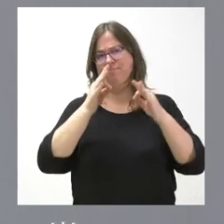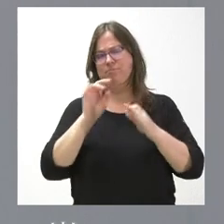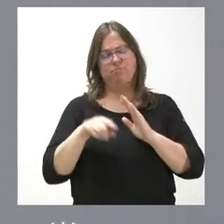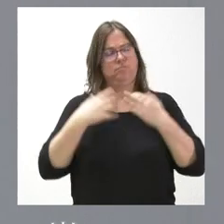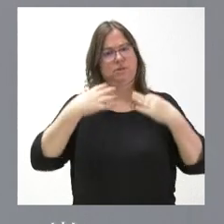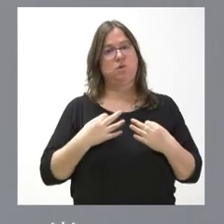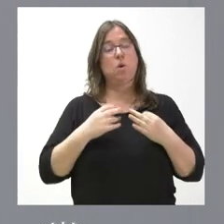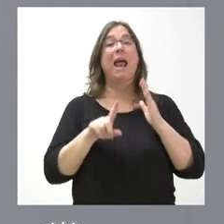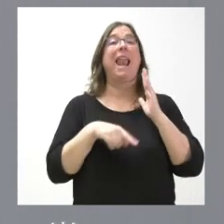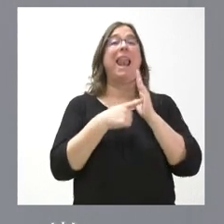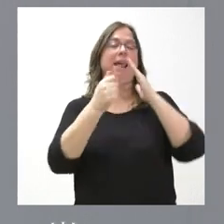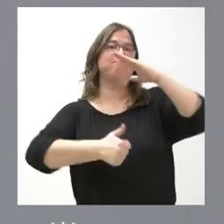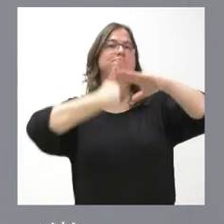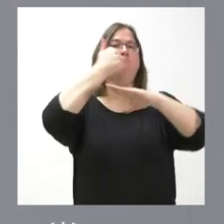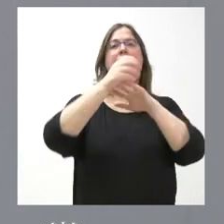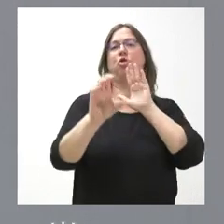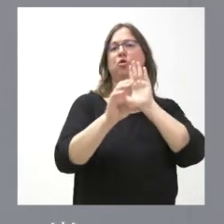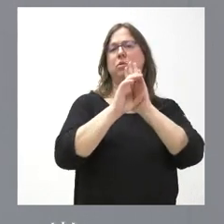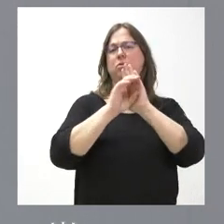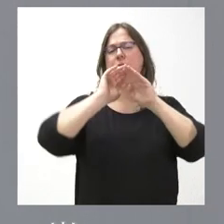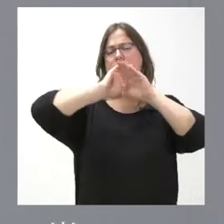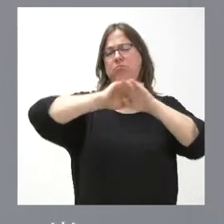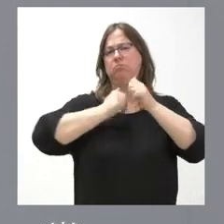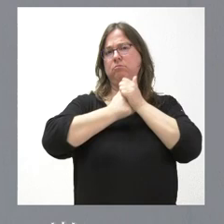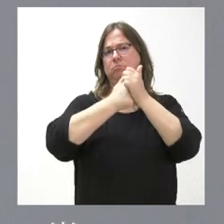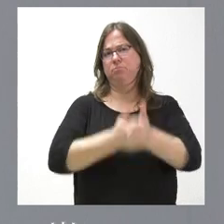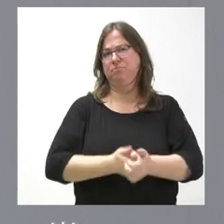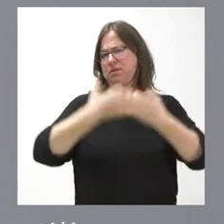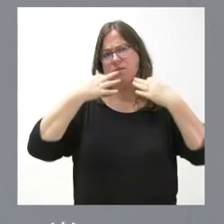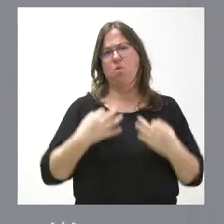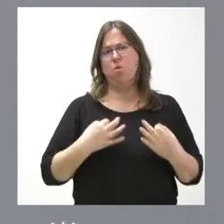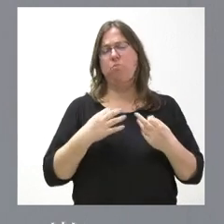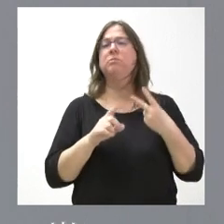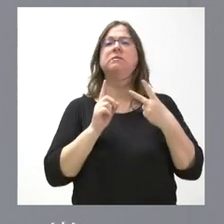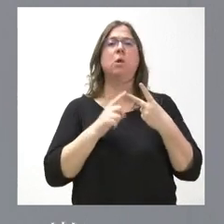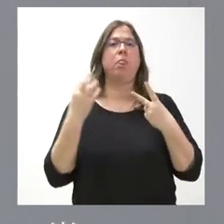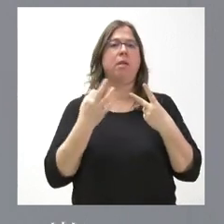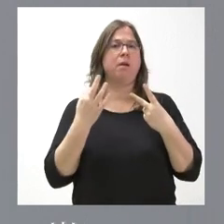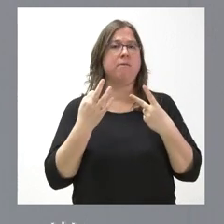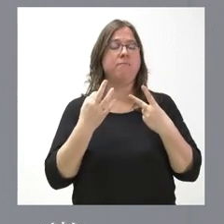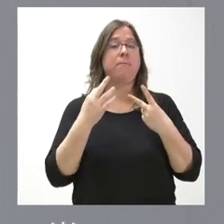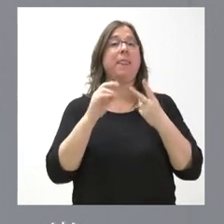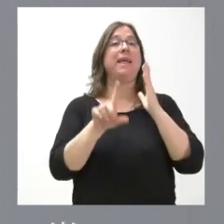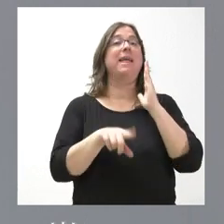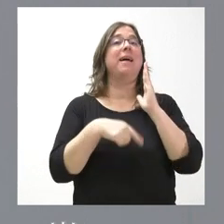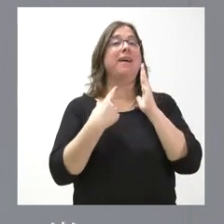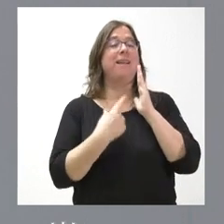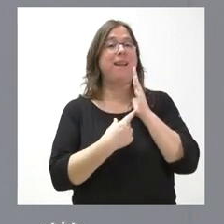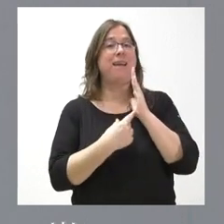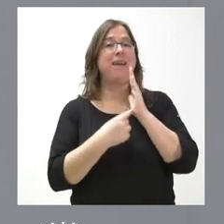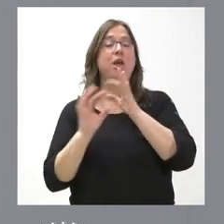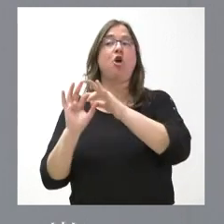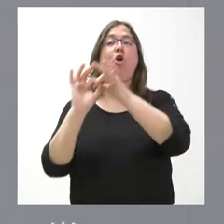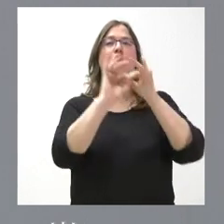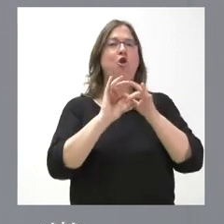con la ley de leyes, que es la Constitución española. En segundo lugar, que la ley de Concordia de Castilla y León se centra